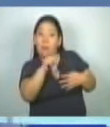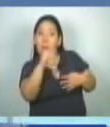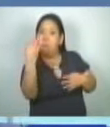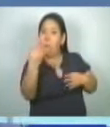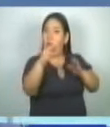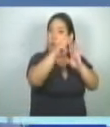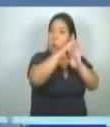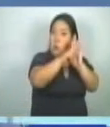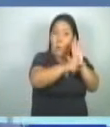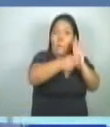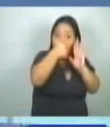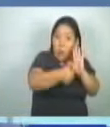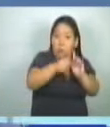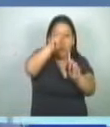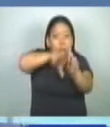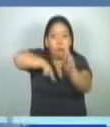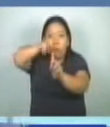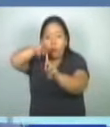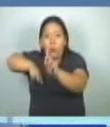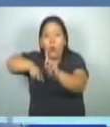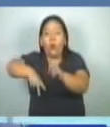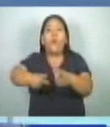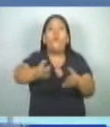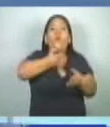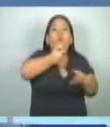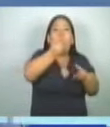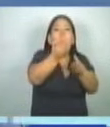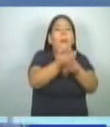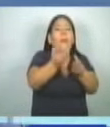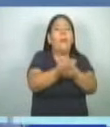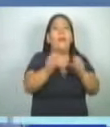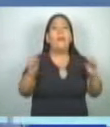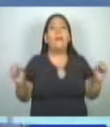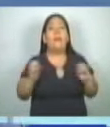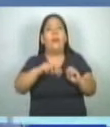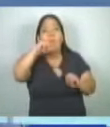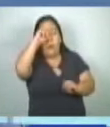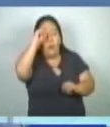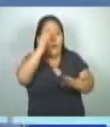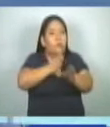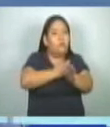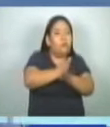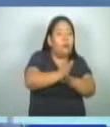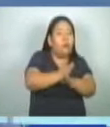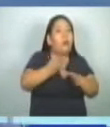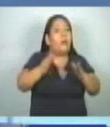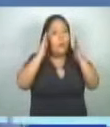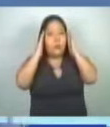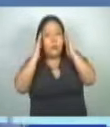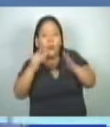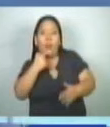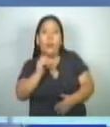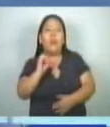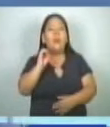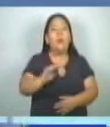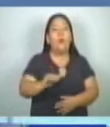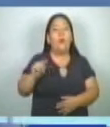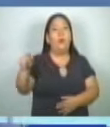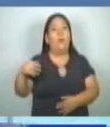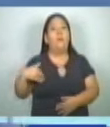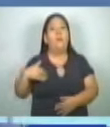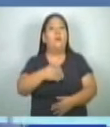con los requerimientos. Los recortes no deberán afectar los servicios que se brindan a la población. Esto de acuerdo con el titular de